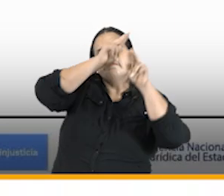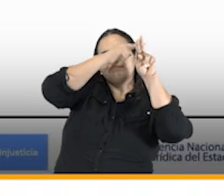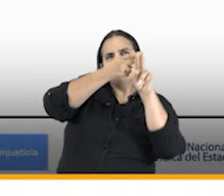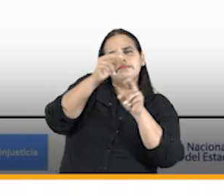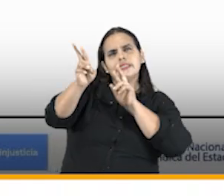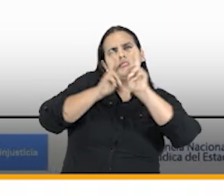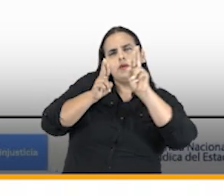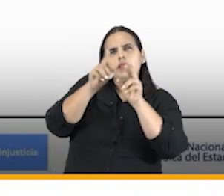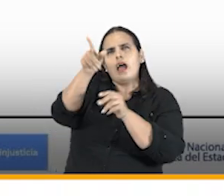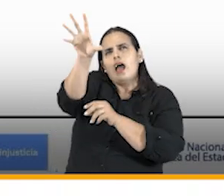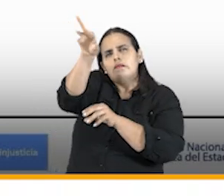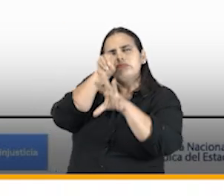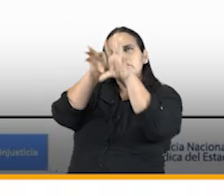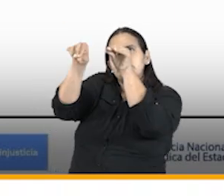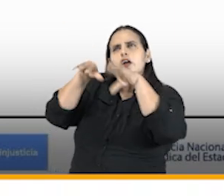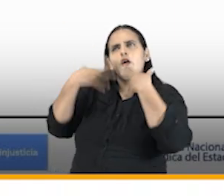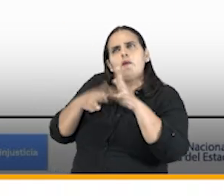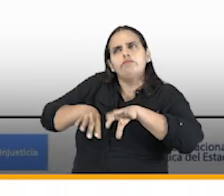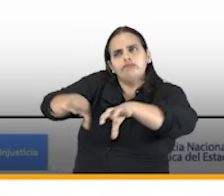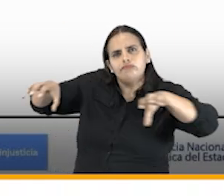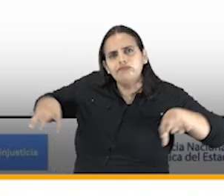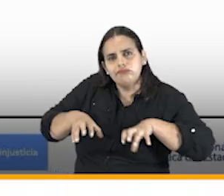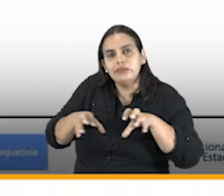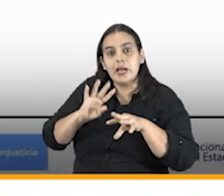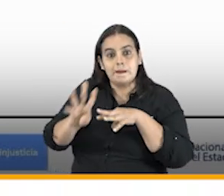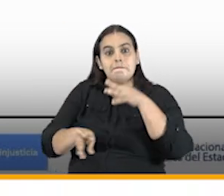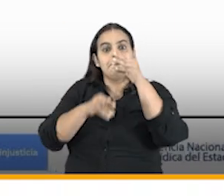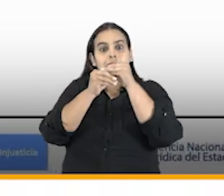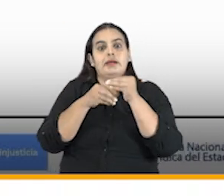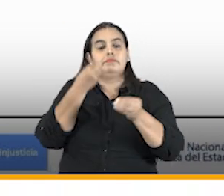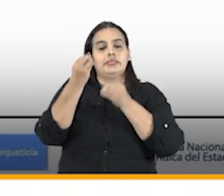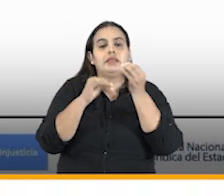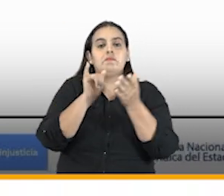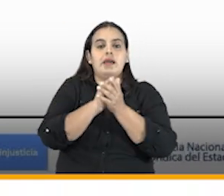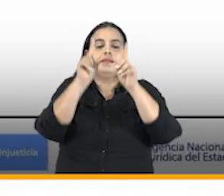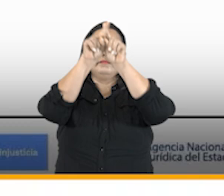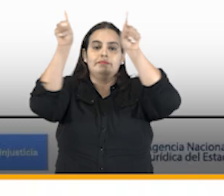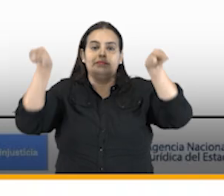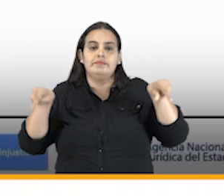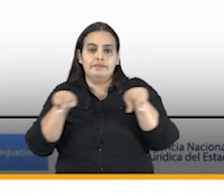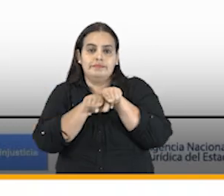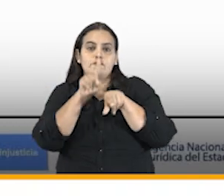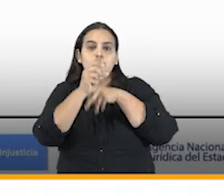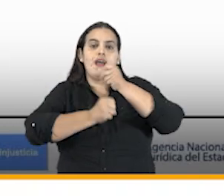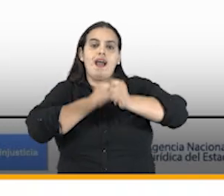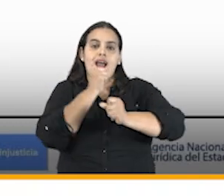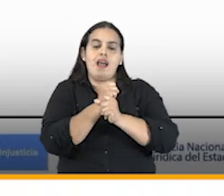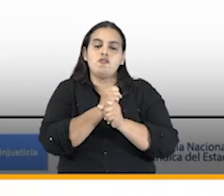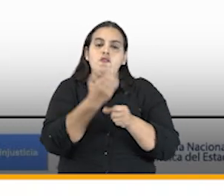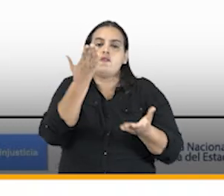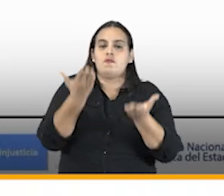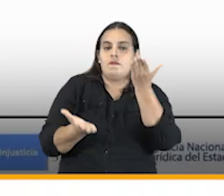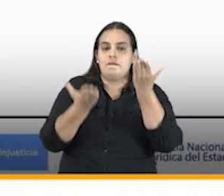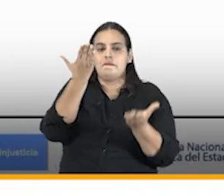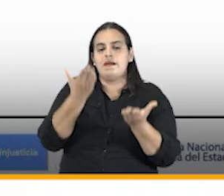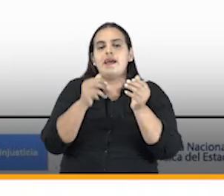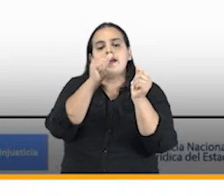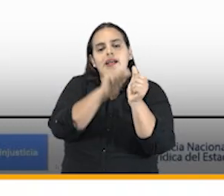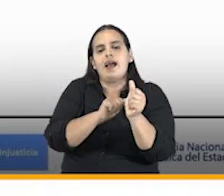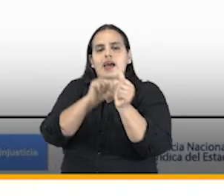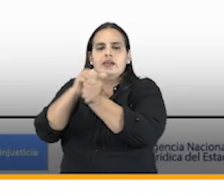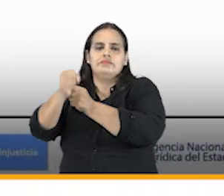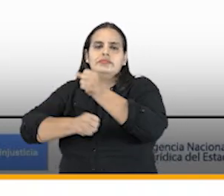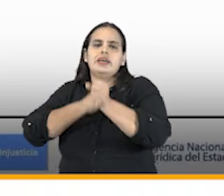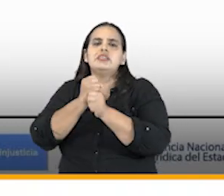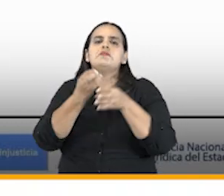la gestión que se está adelantando adicionalmente creamos unos tableros de control anuales que nos van a comparar las cifras entre cada uno de los años para cada